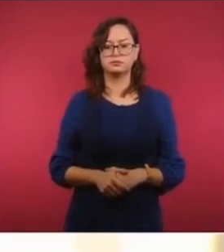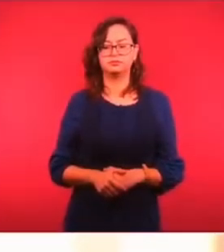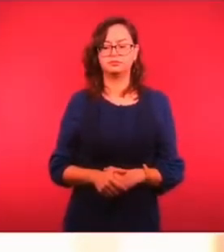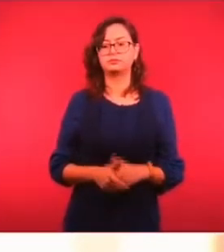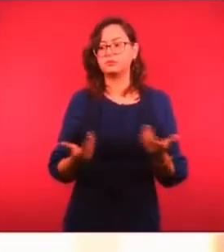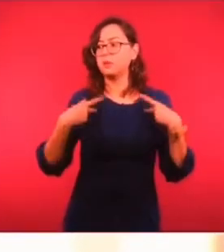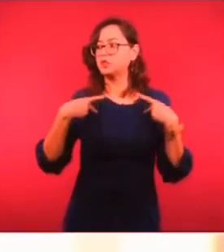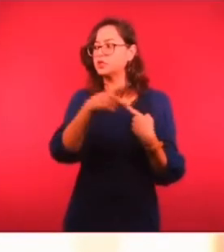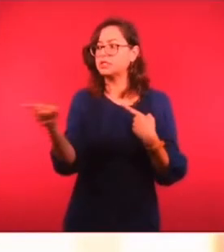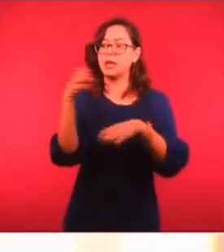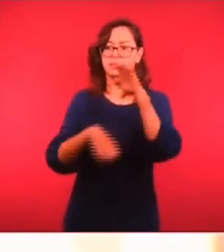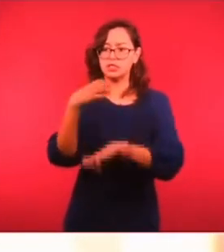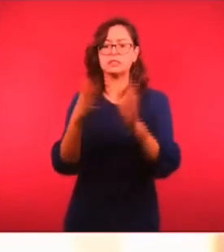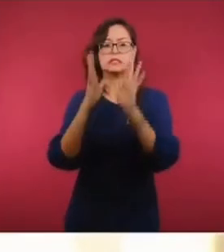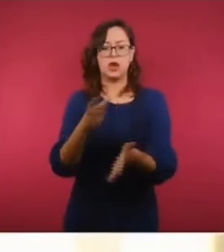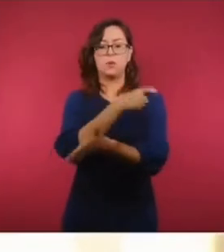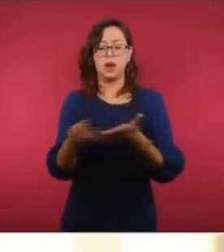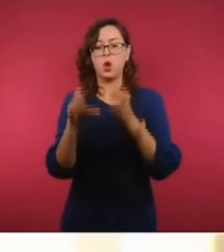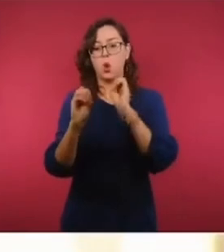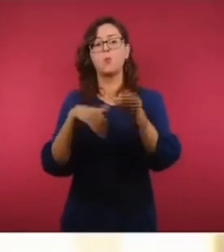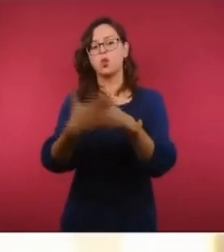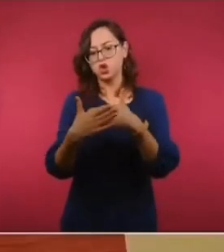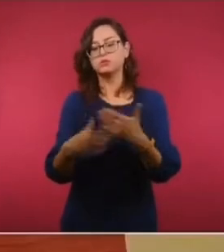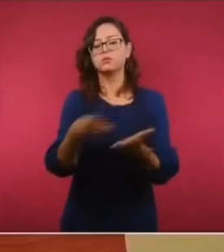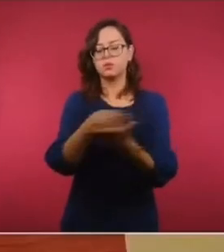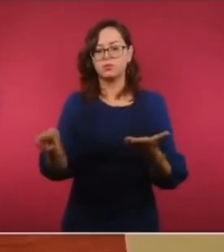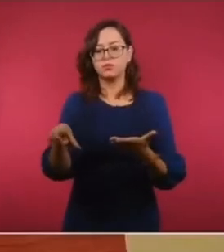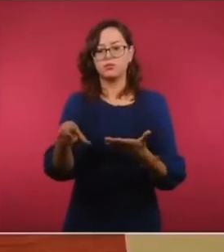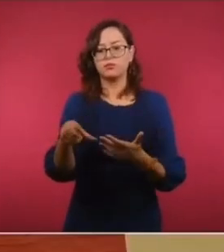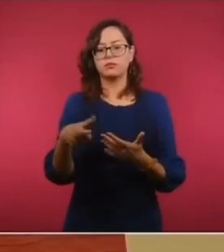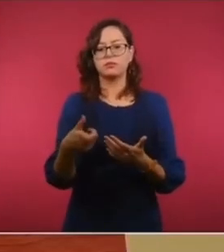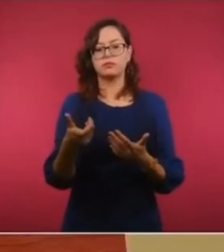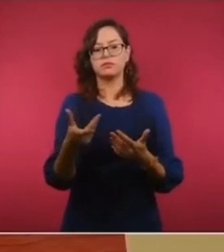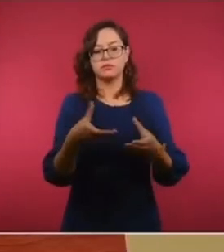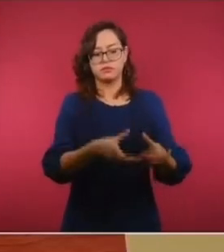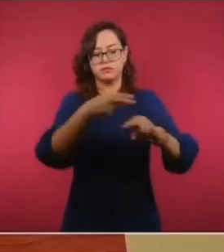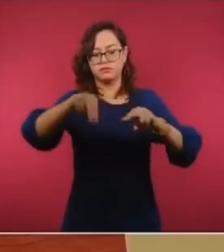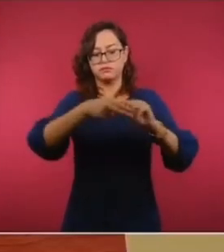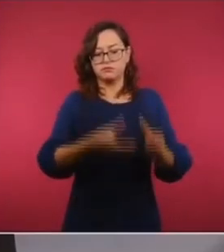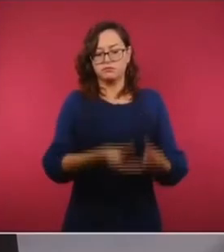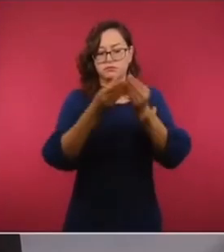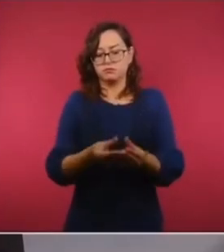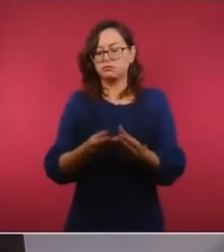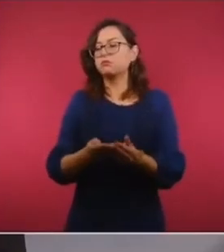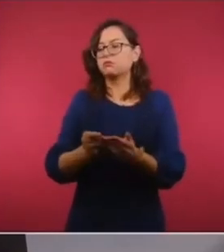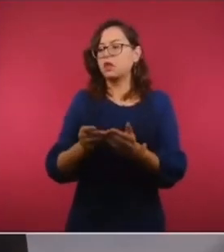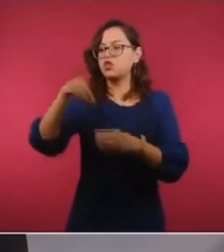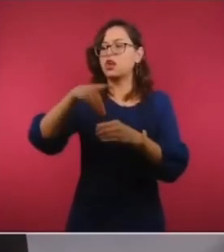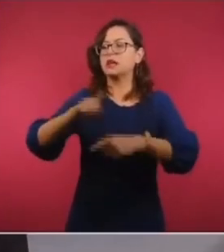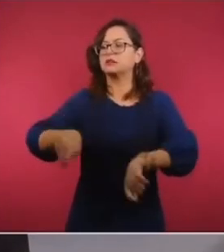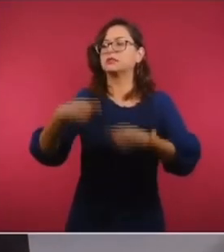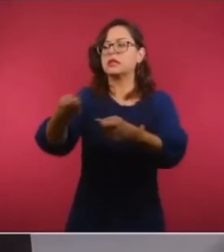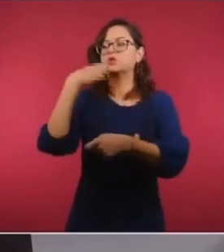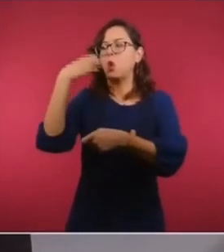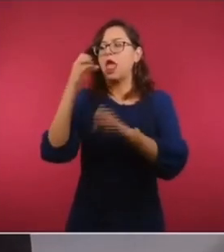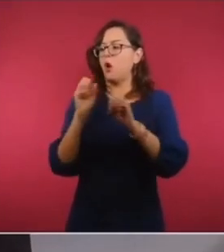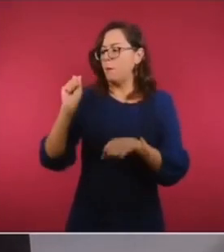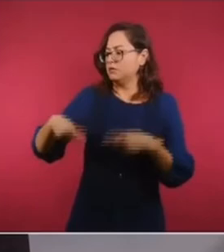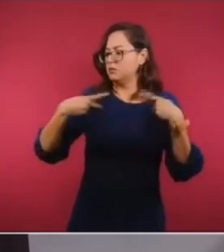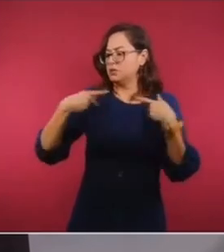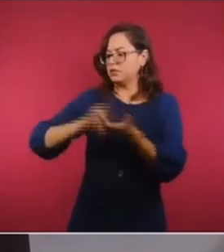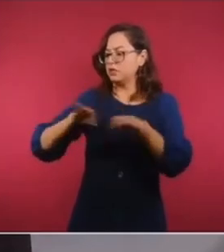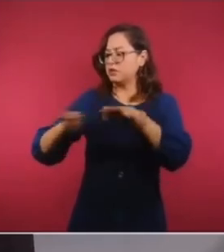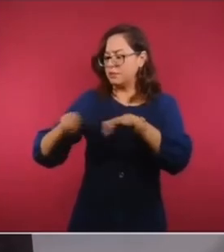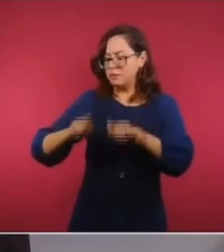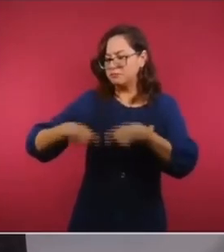compraron, o los que tienen compromiso de comprar, van a entregar estos boletos a escuelas, a sus mismos trabajadores,